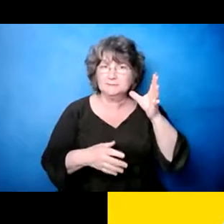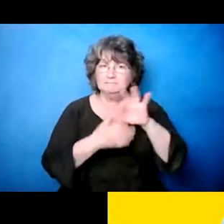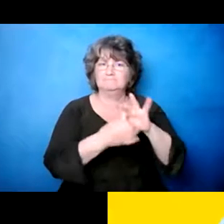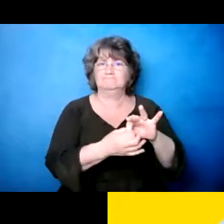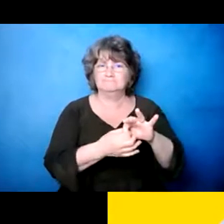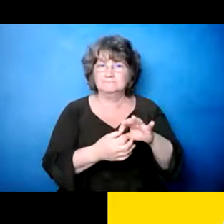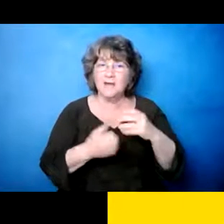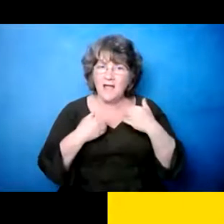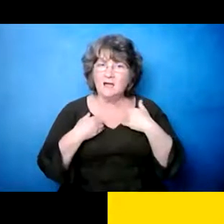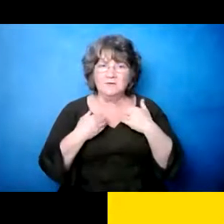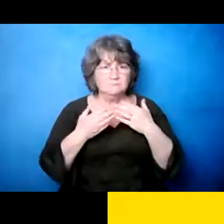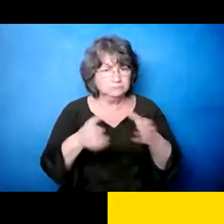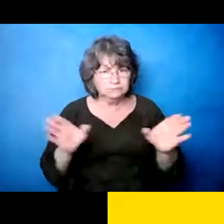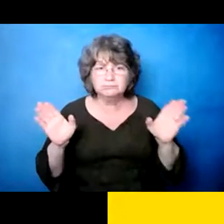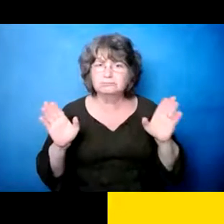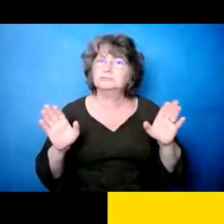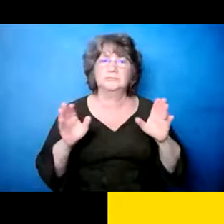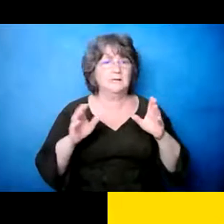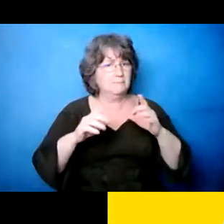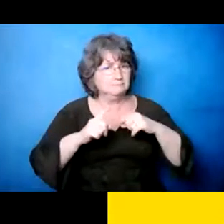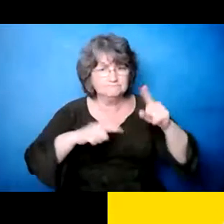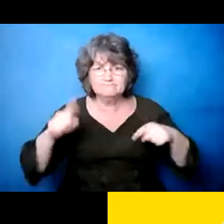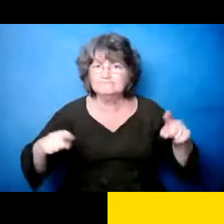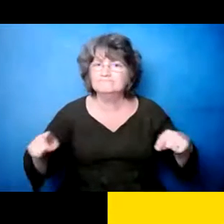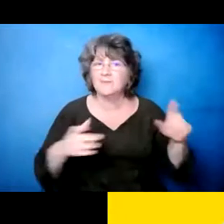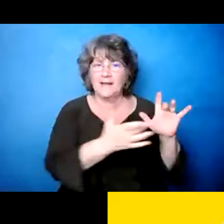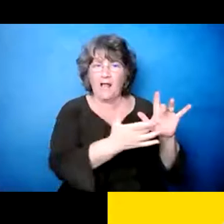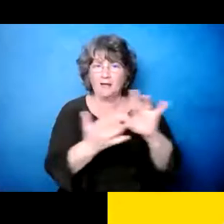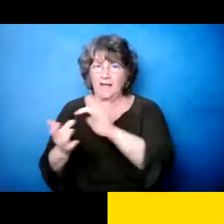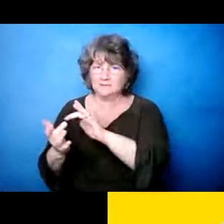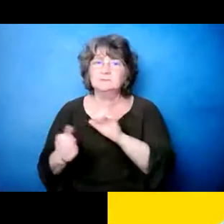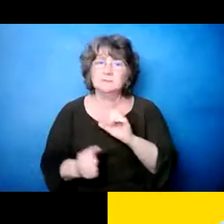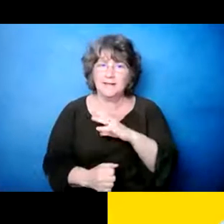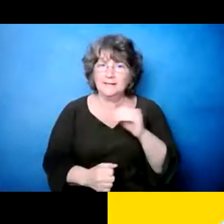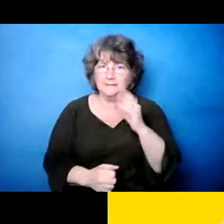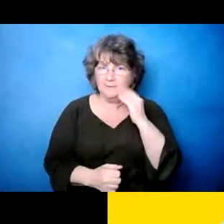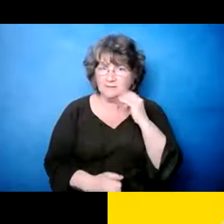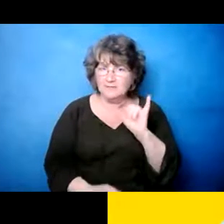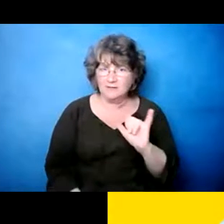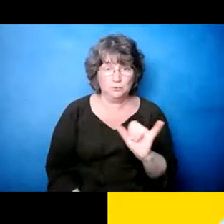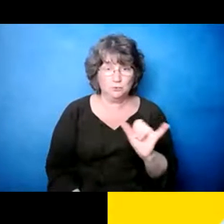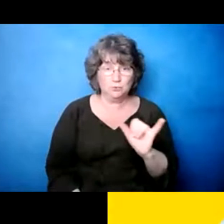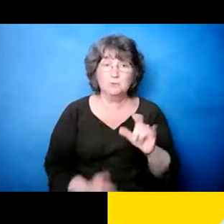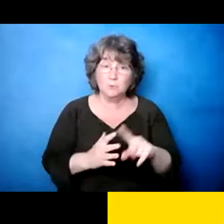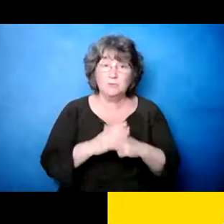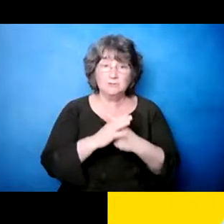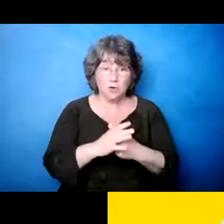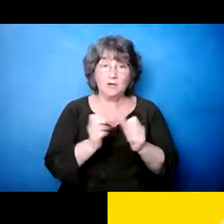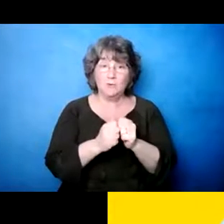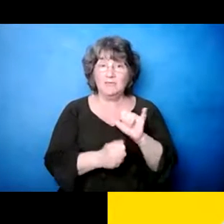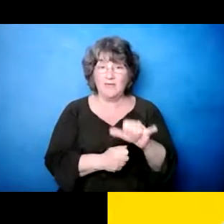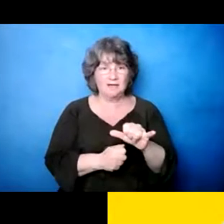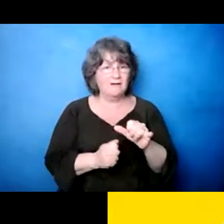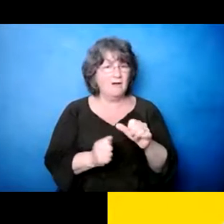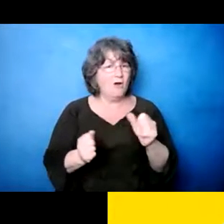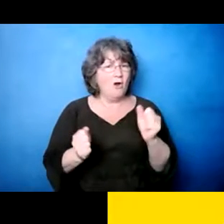Eh, tenemos muchos contactos y tengo, eh, eh, eh, podemos, hubiéramos podido, eh, eh,